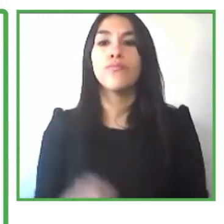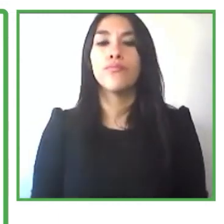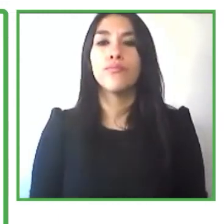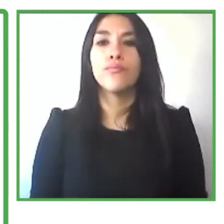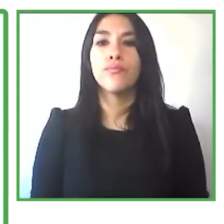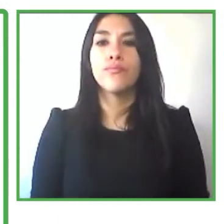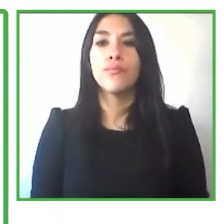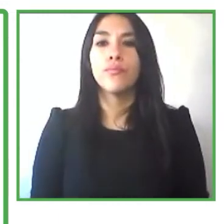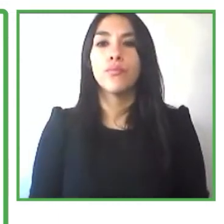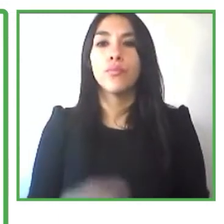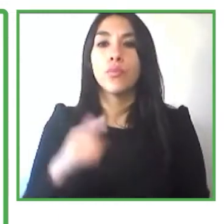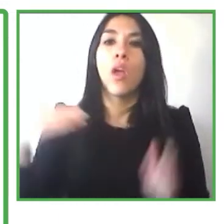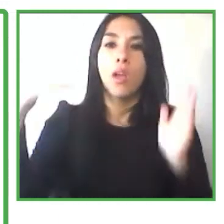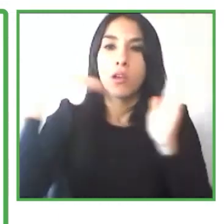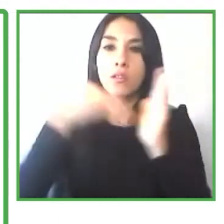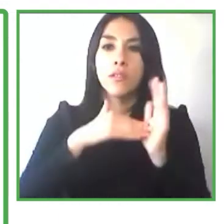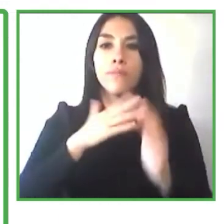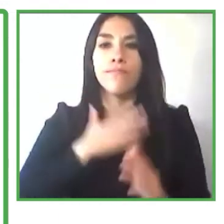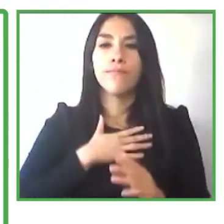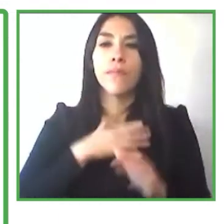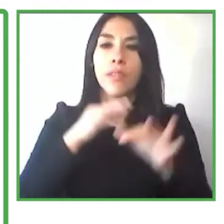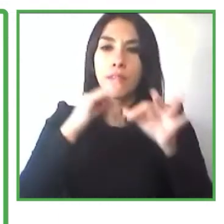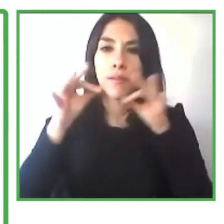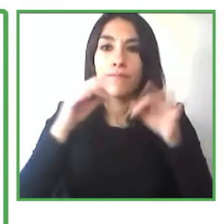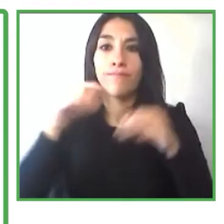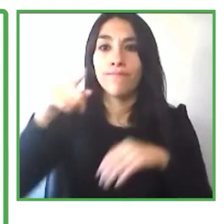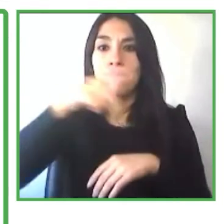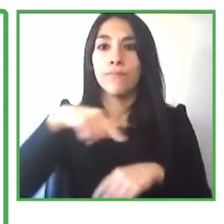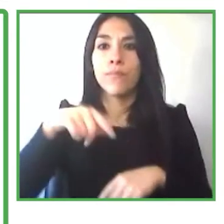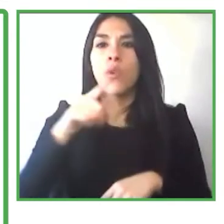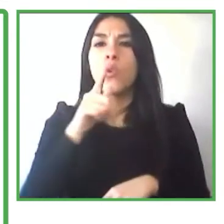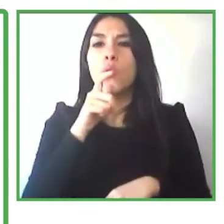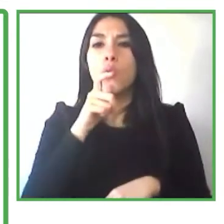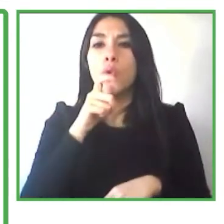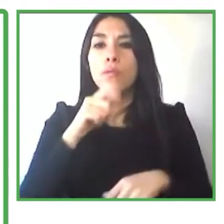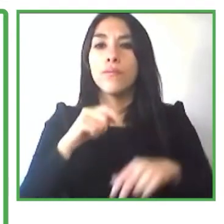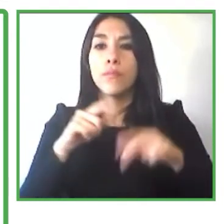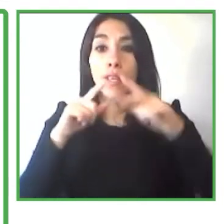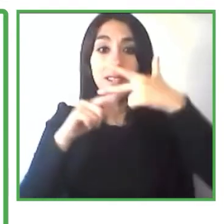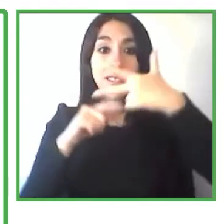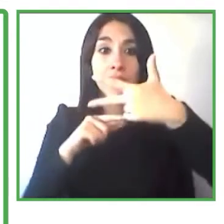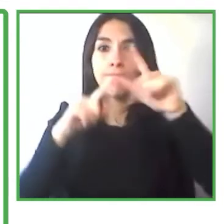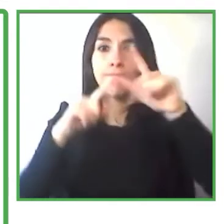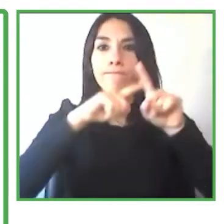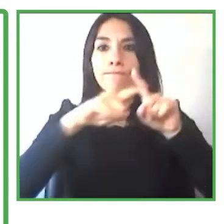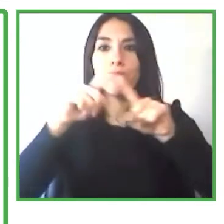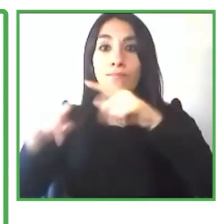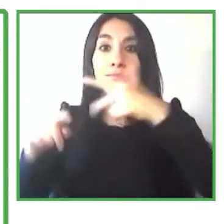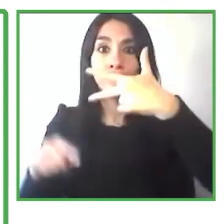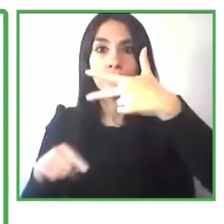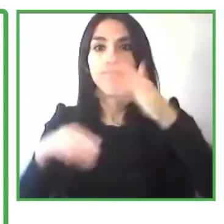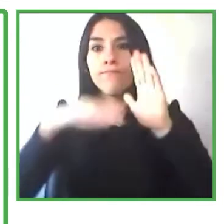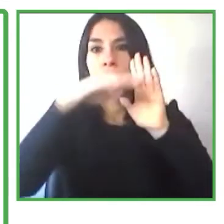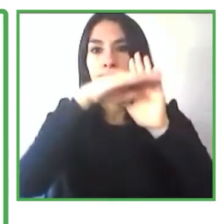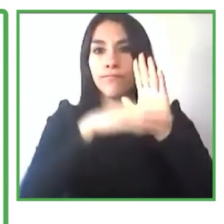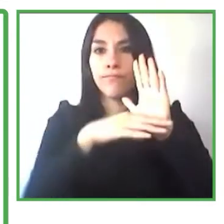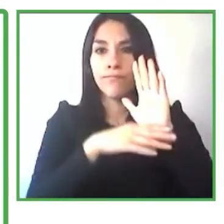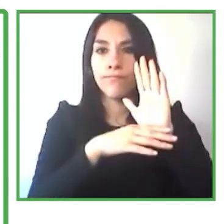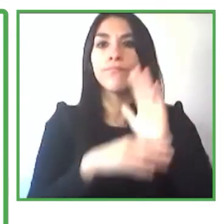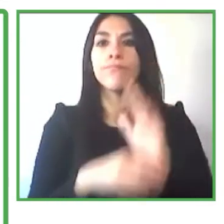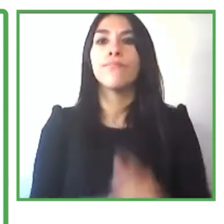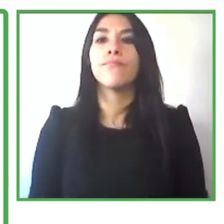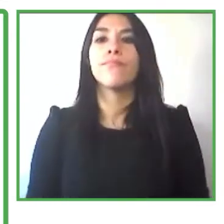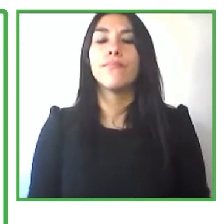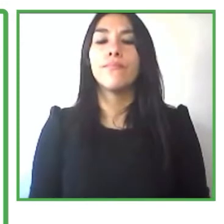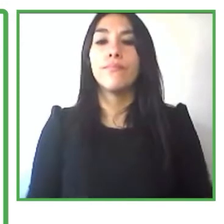tres diferentes categorías de miembros en esta red actualmente 30 empresas multinacionales al lado